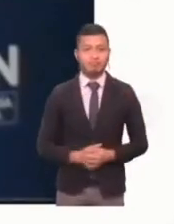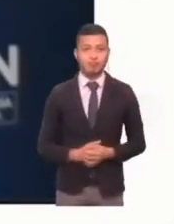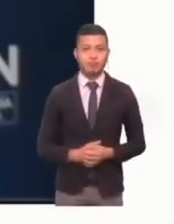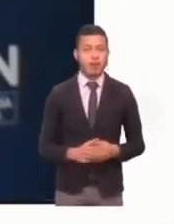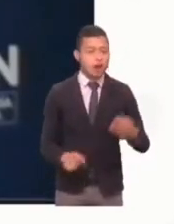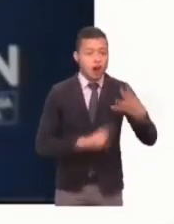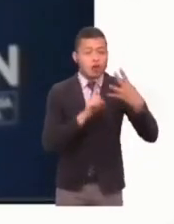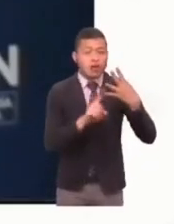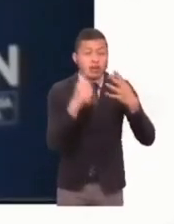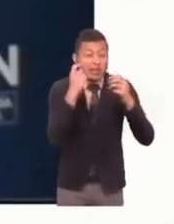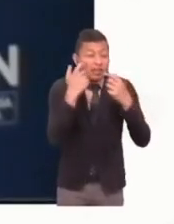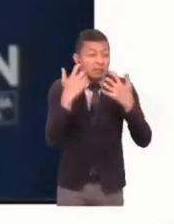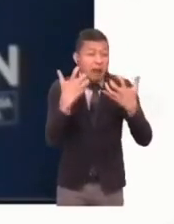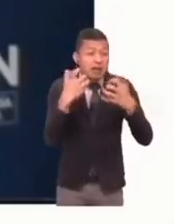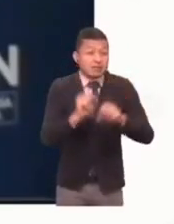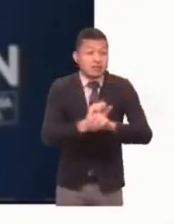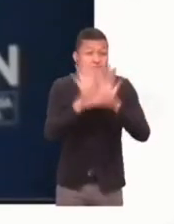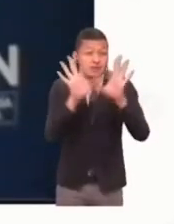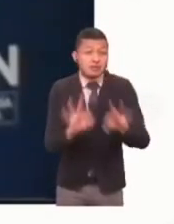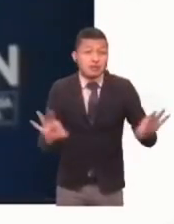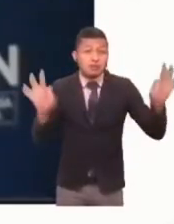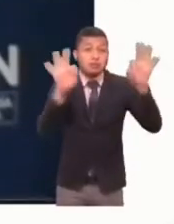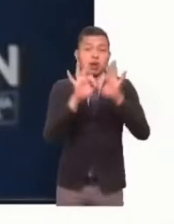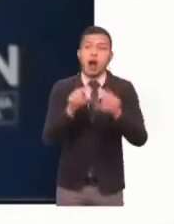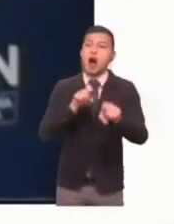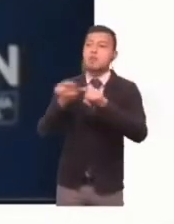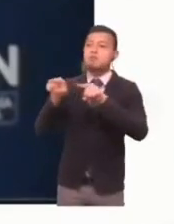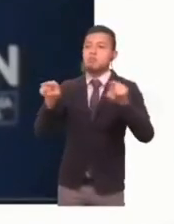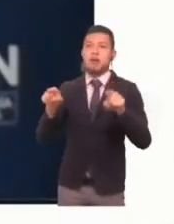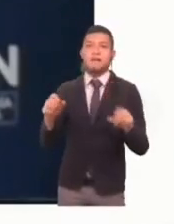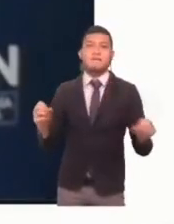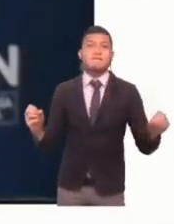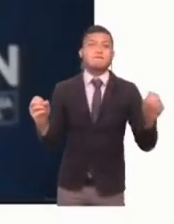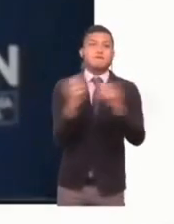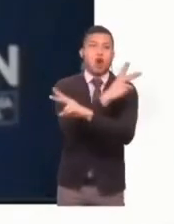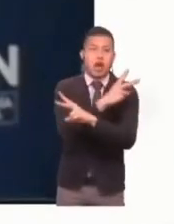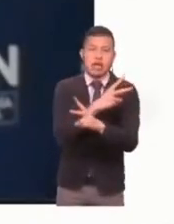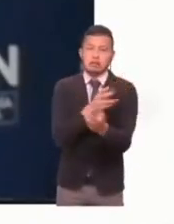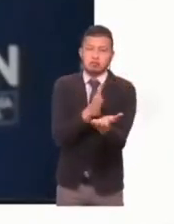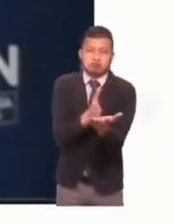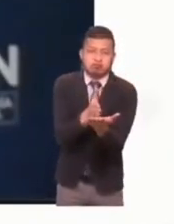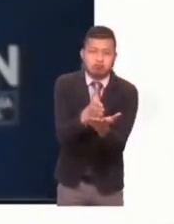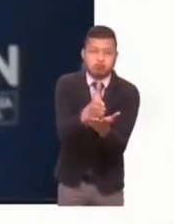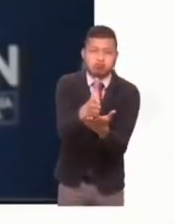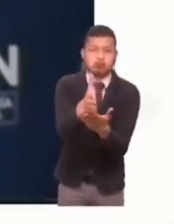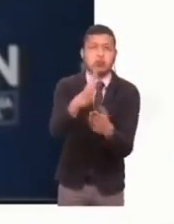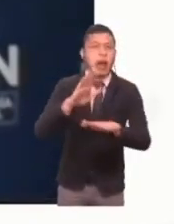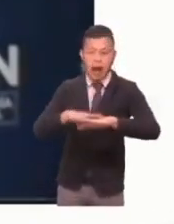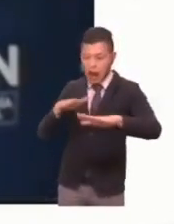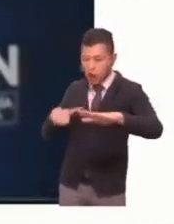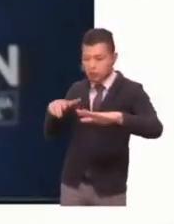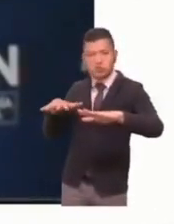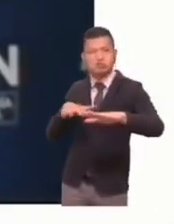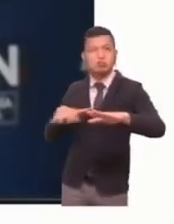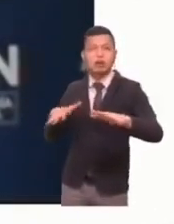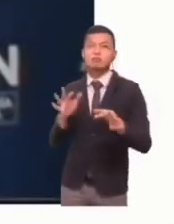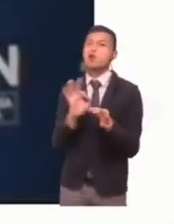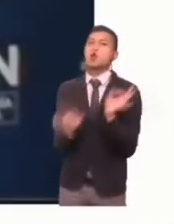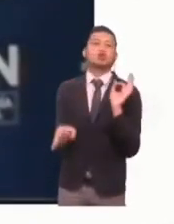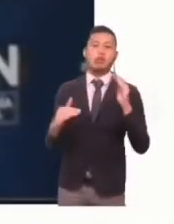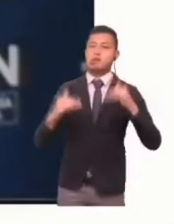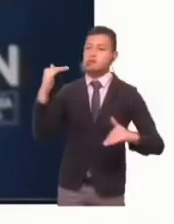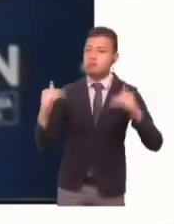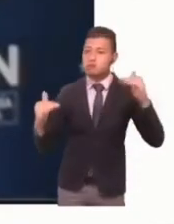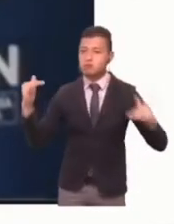el gran déficit y la causa de perpetuación de la violencia en Colombia, y es la justicia, la inexistencia de la